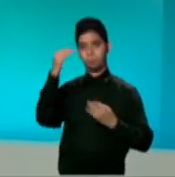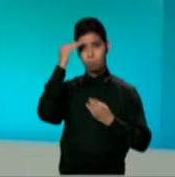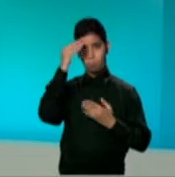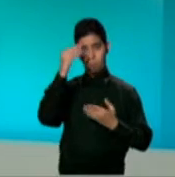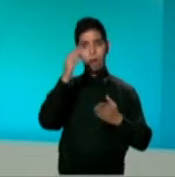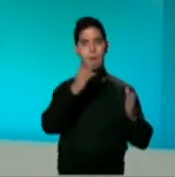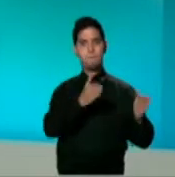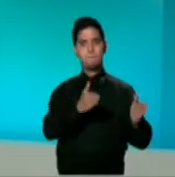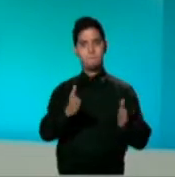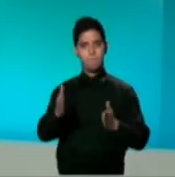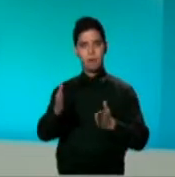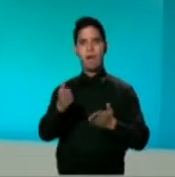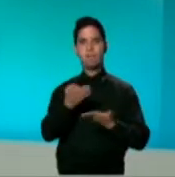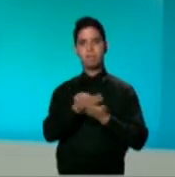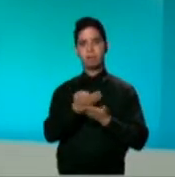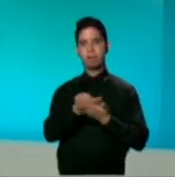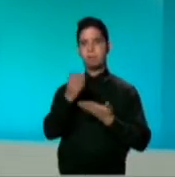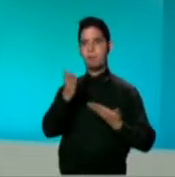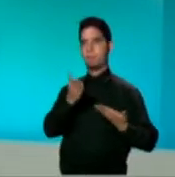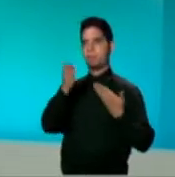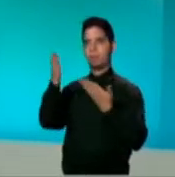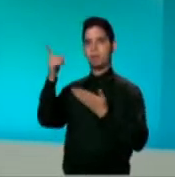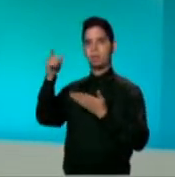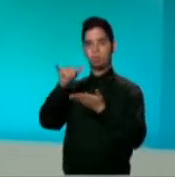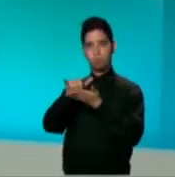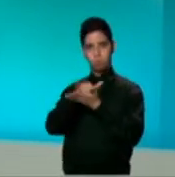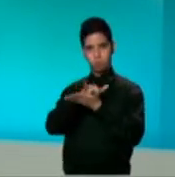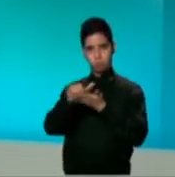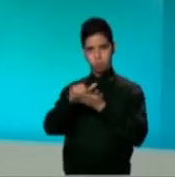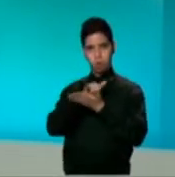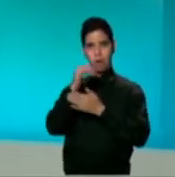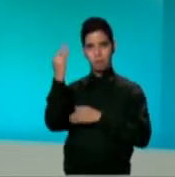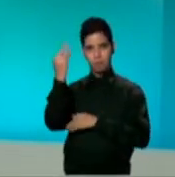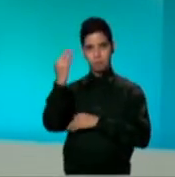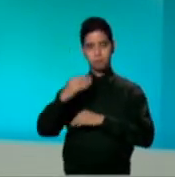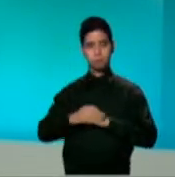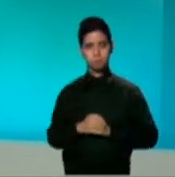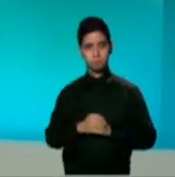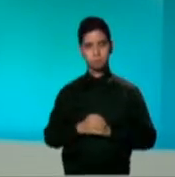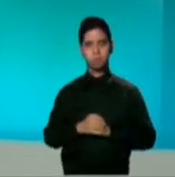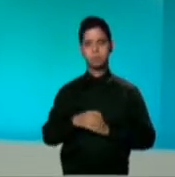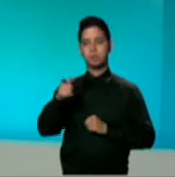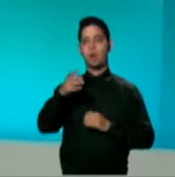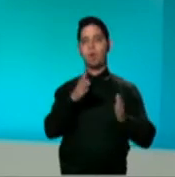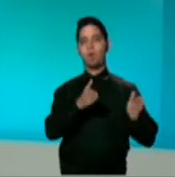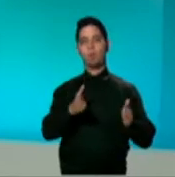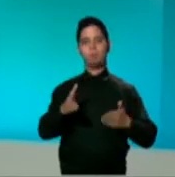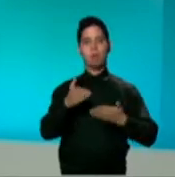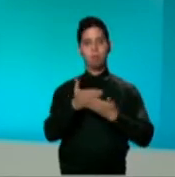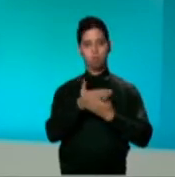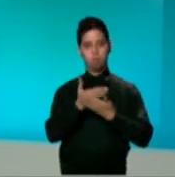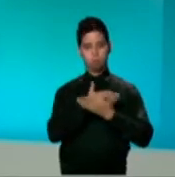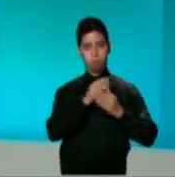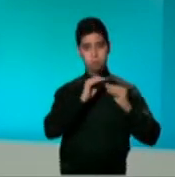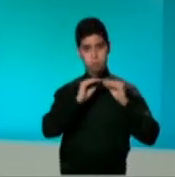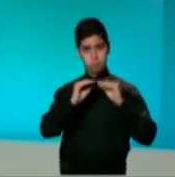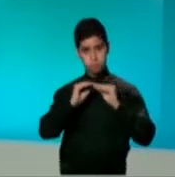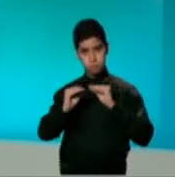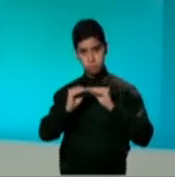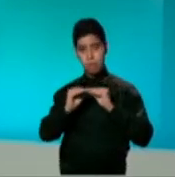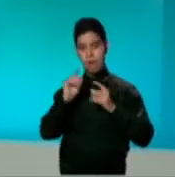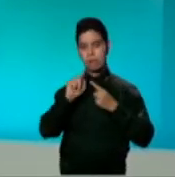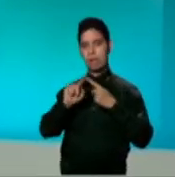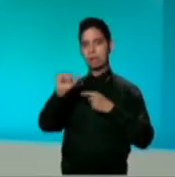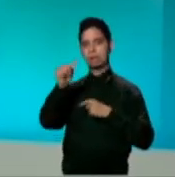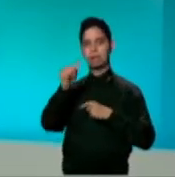que presentará en Nueva York a la Junta de Supervisión Fiscal el próximo viernes será uno actualizado y afinado con un término de 10